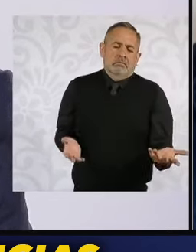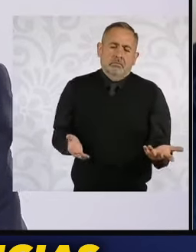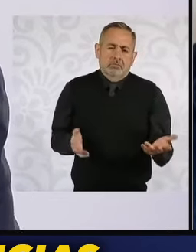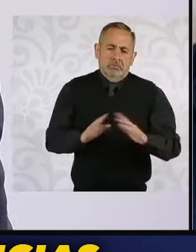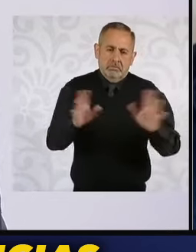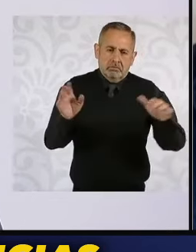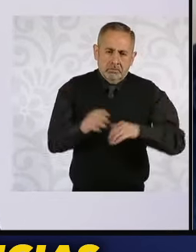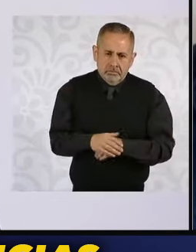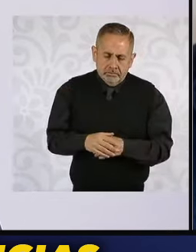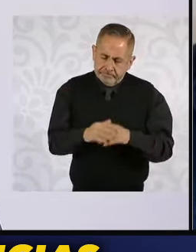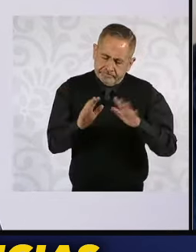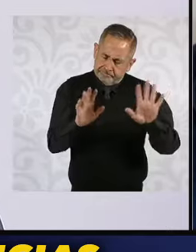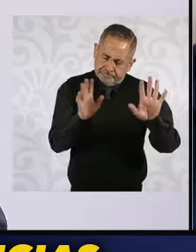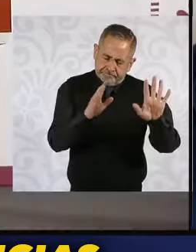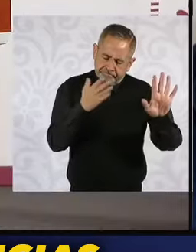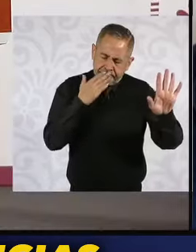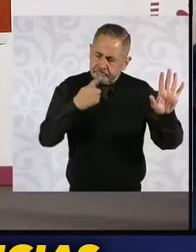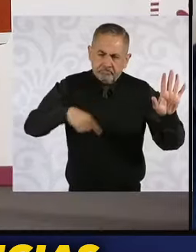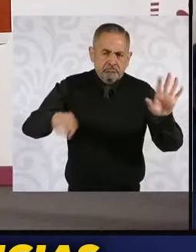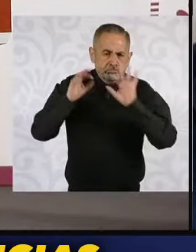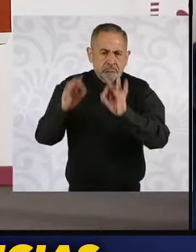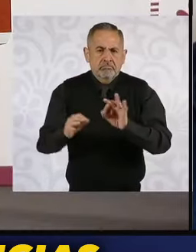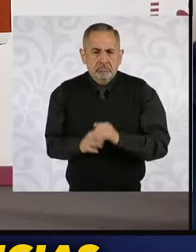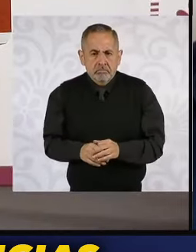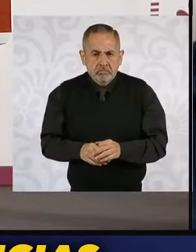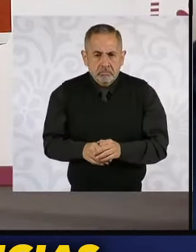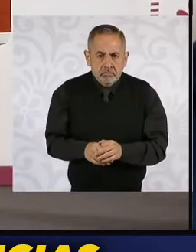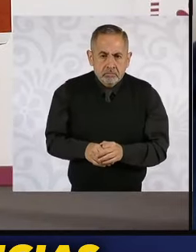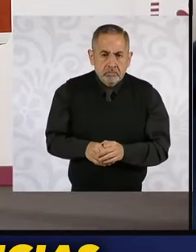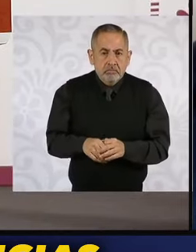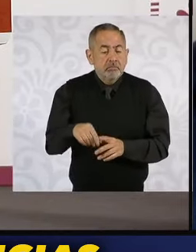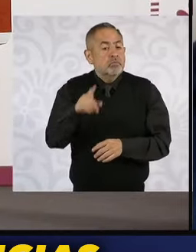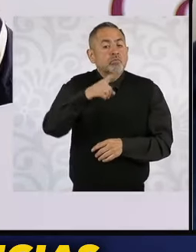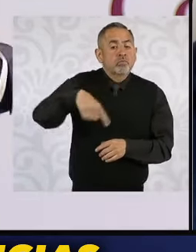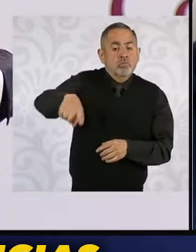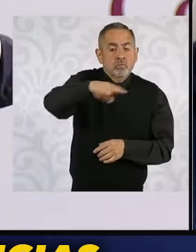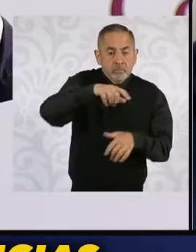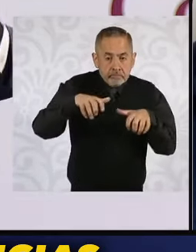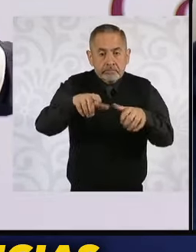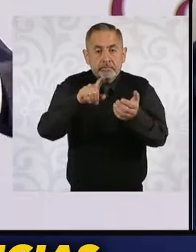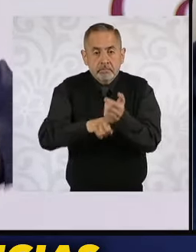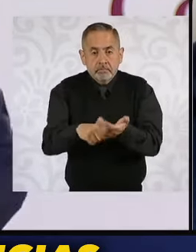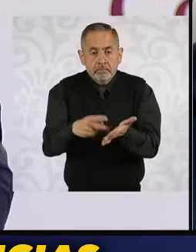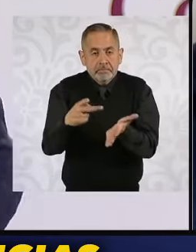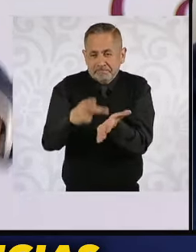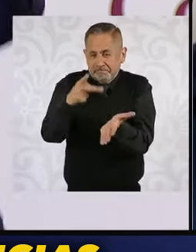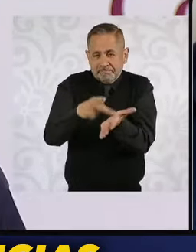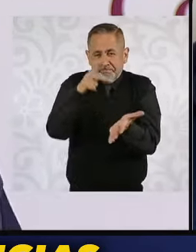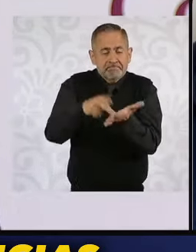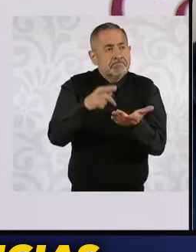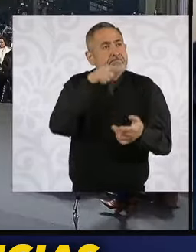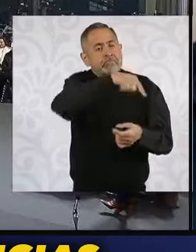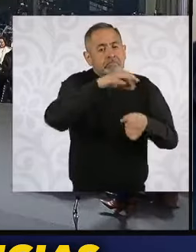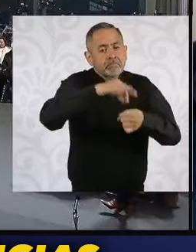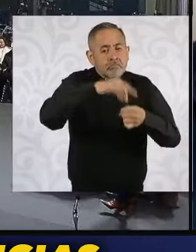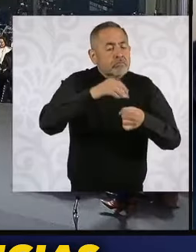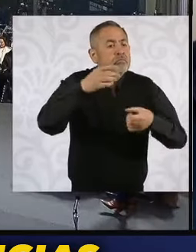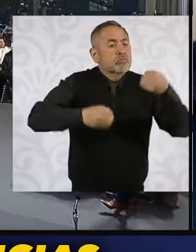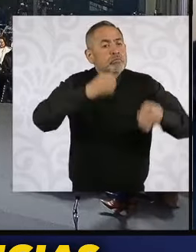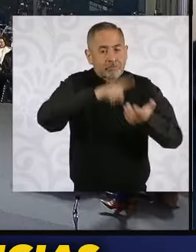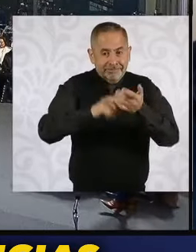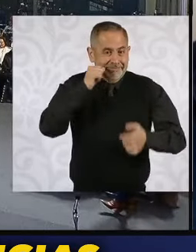Me dijeron, bueno, pues sí tienes razón. Digo, ustedes que están aquí en la escena, ¿cuántas veces han votado por los jueces? Entonces,